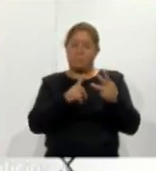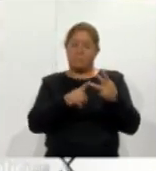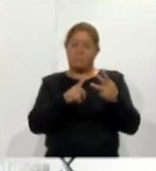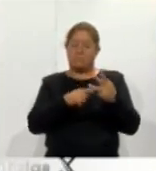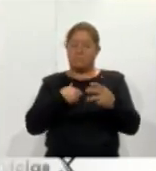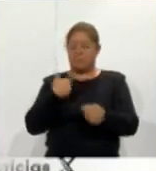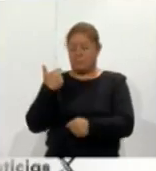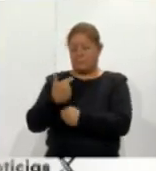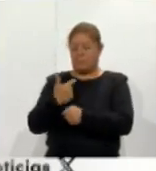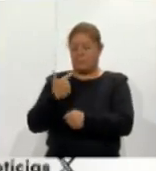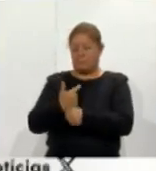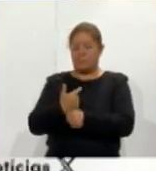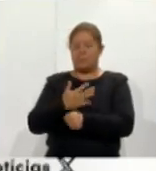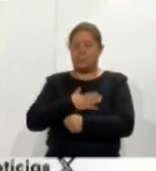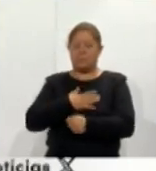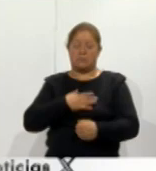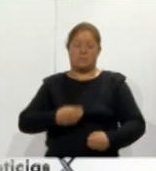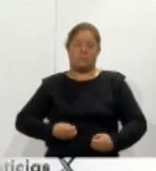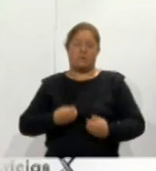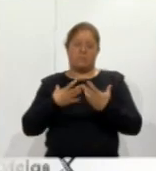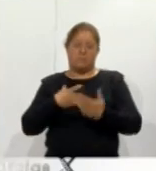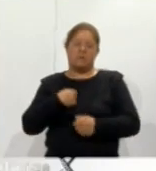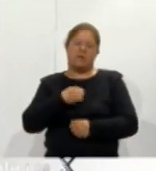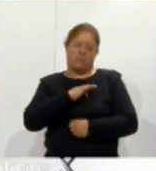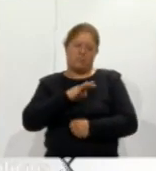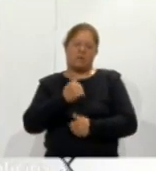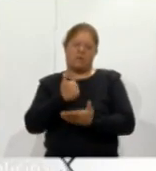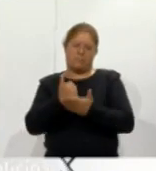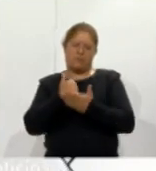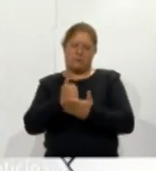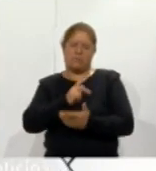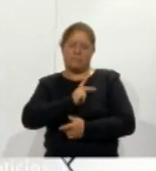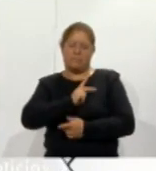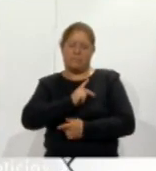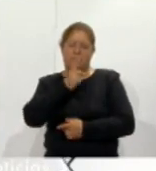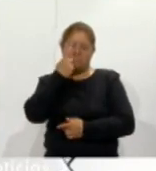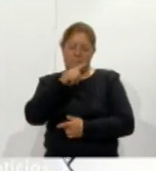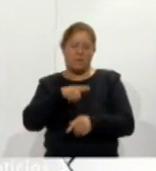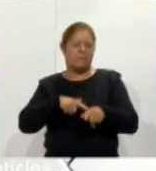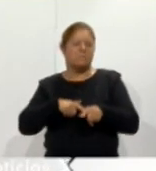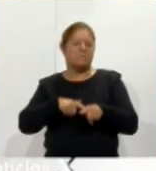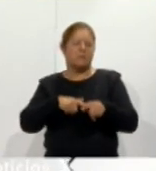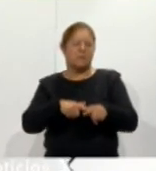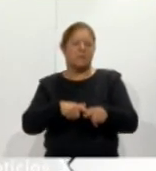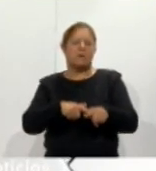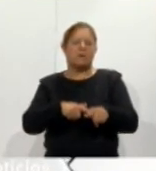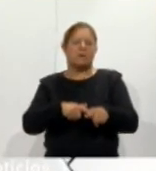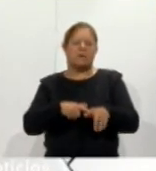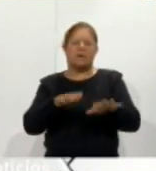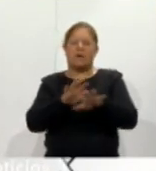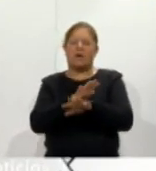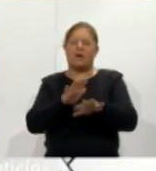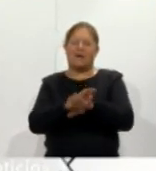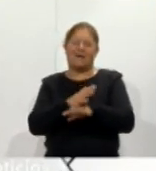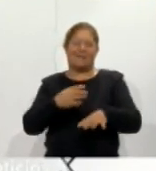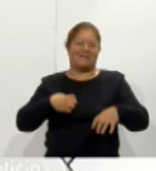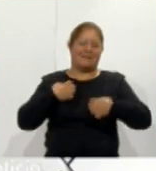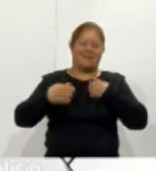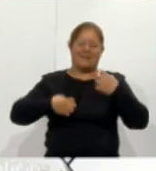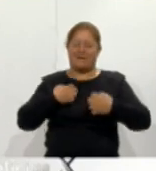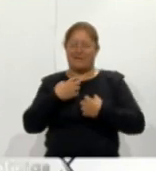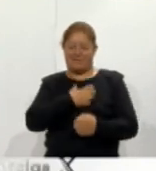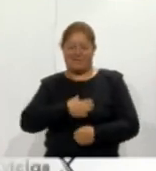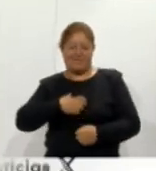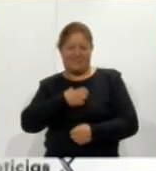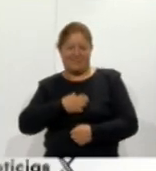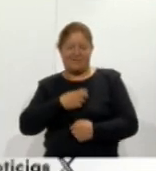algún otro estilo de vida que pueda ser favorecedor para que puedan empezar a manejar los cambios en el estado de ánimo porque algo que pasa con